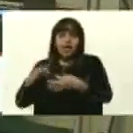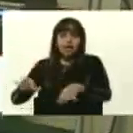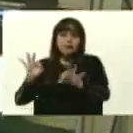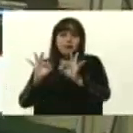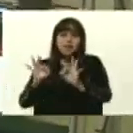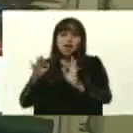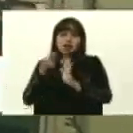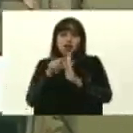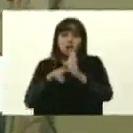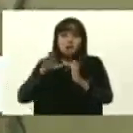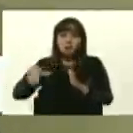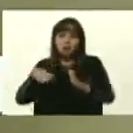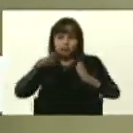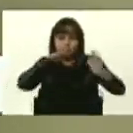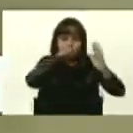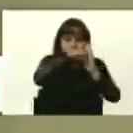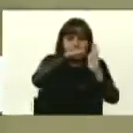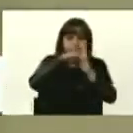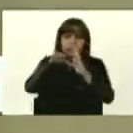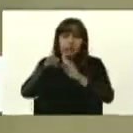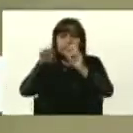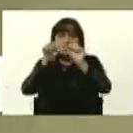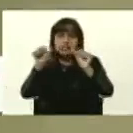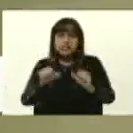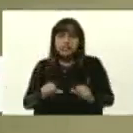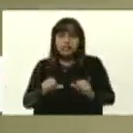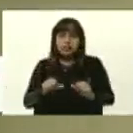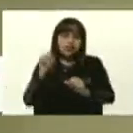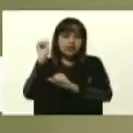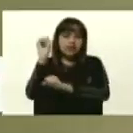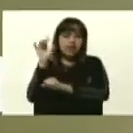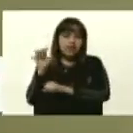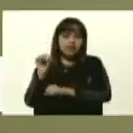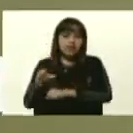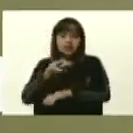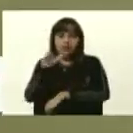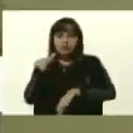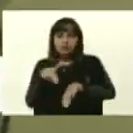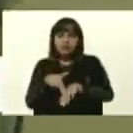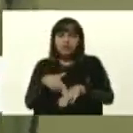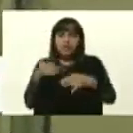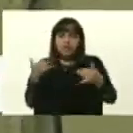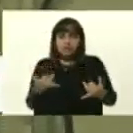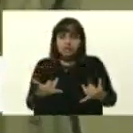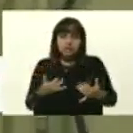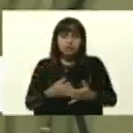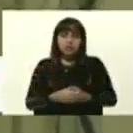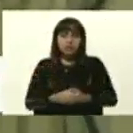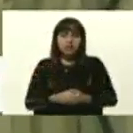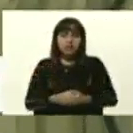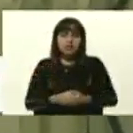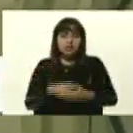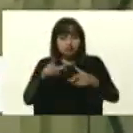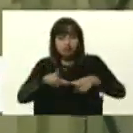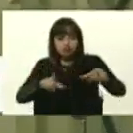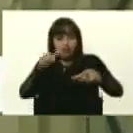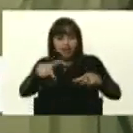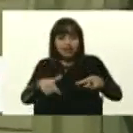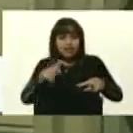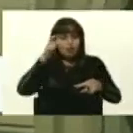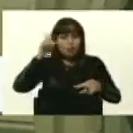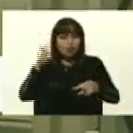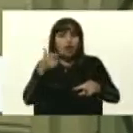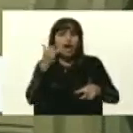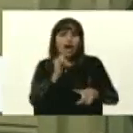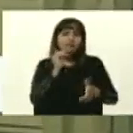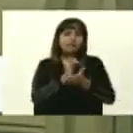necesarias para ser incorporada al sistema de tráfico nacional. De hecho, ya aquí en San Juan de los Morros hay una colocada a modo de prueba